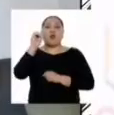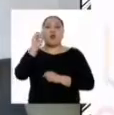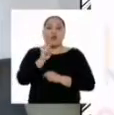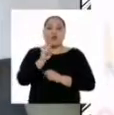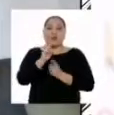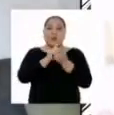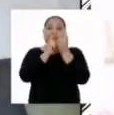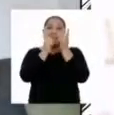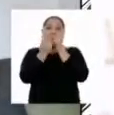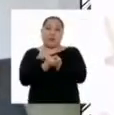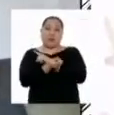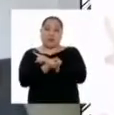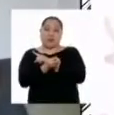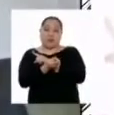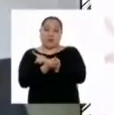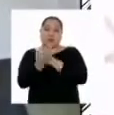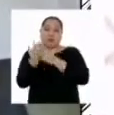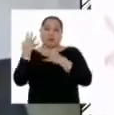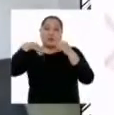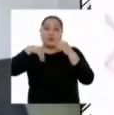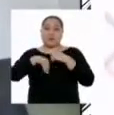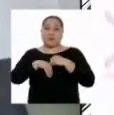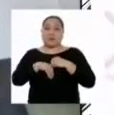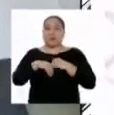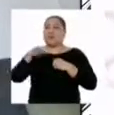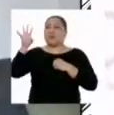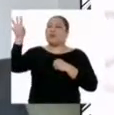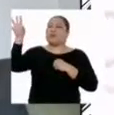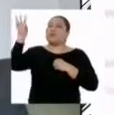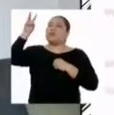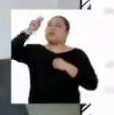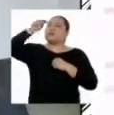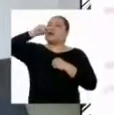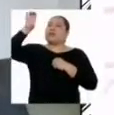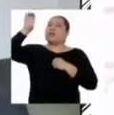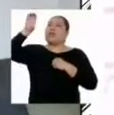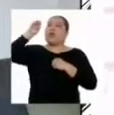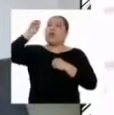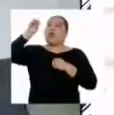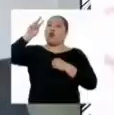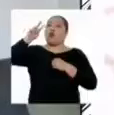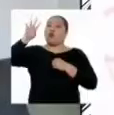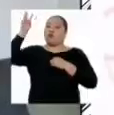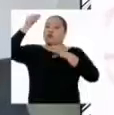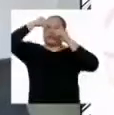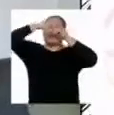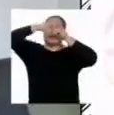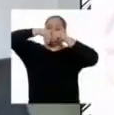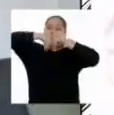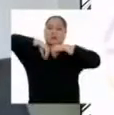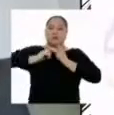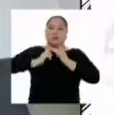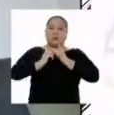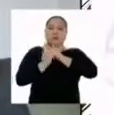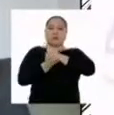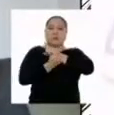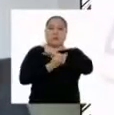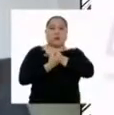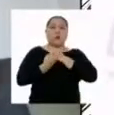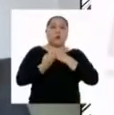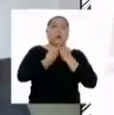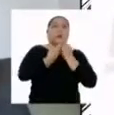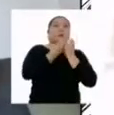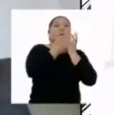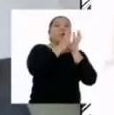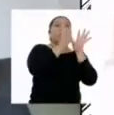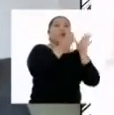es transformado a carbohidratos mediante la fotosíntesis. Con un exceso de dióxido de carbono en el ambiente,